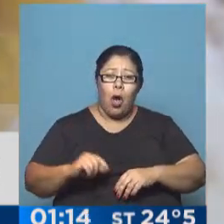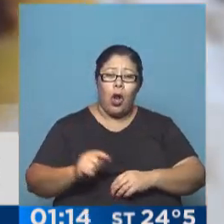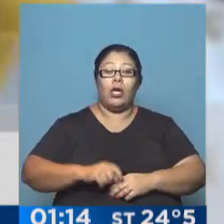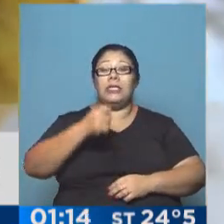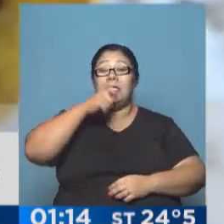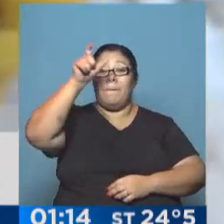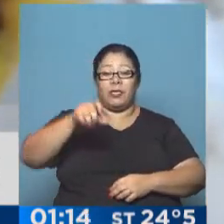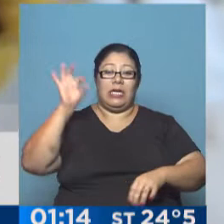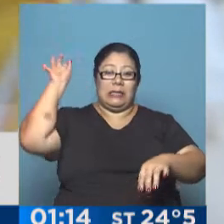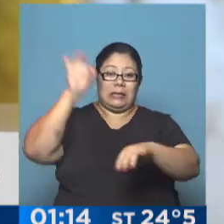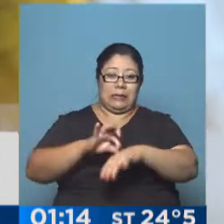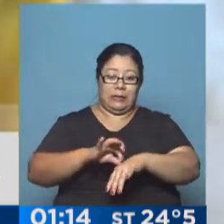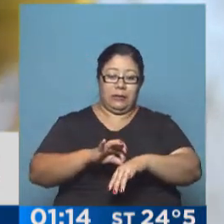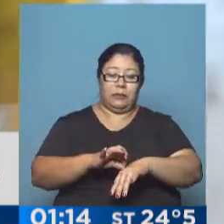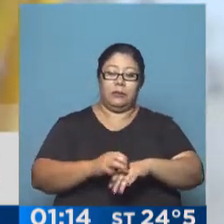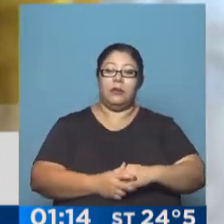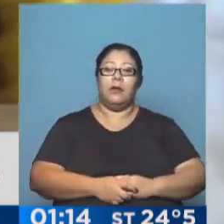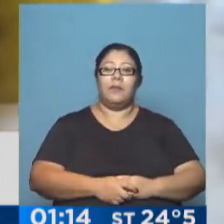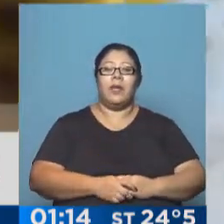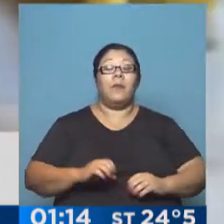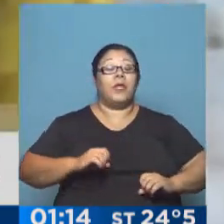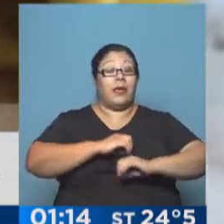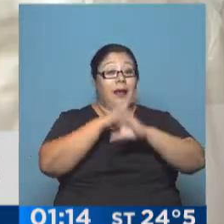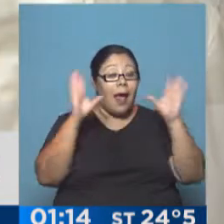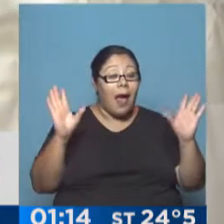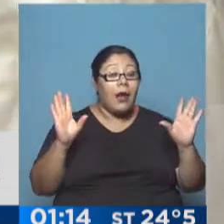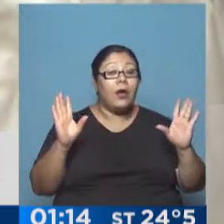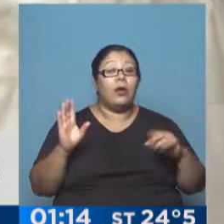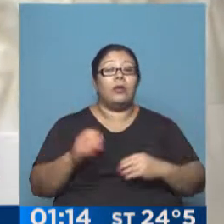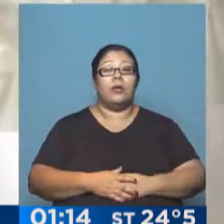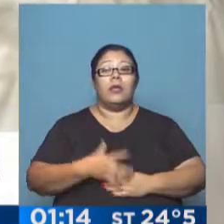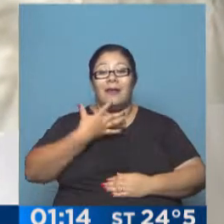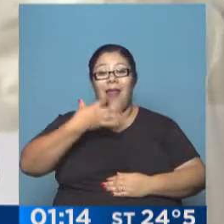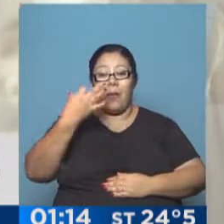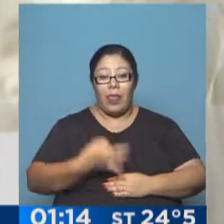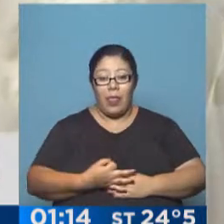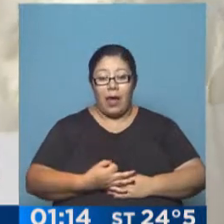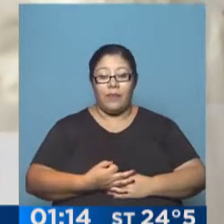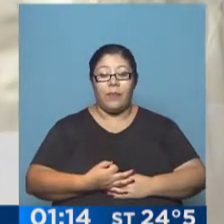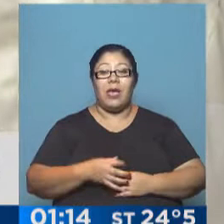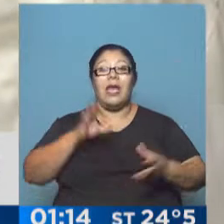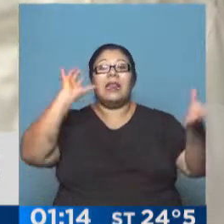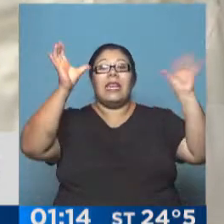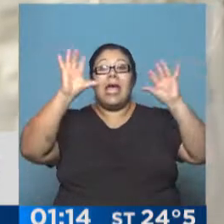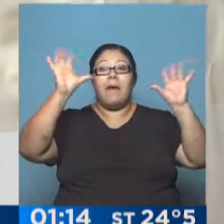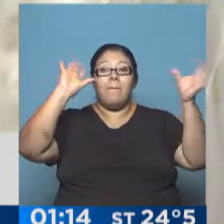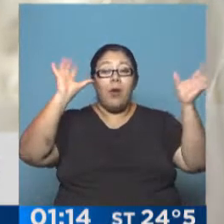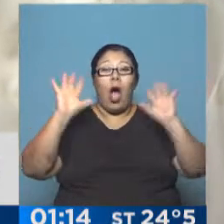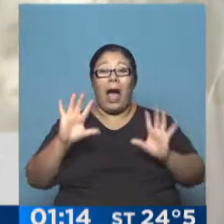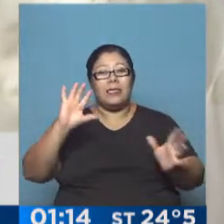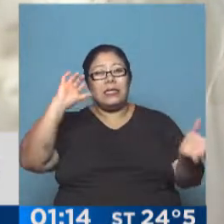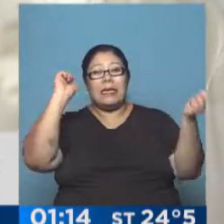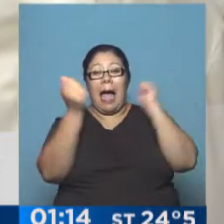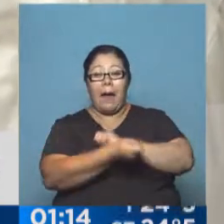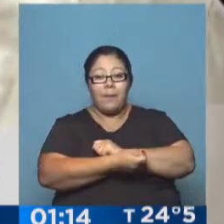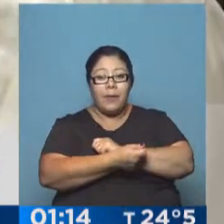humanos. Algo que está claro y que nos tiene que abrir los ojos es que realmente el cambio climático está creando situaciones